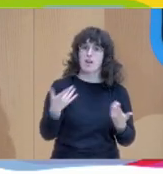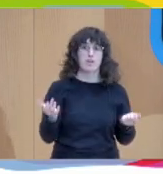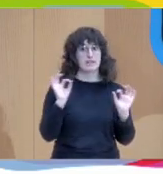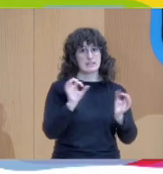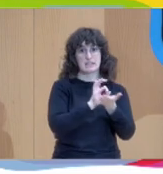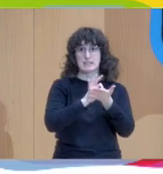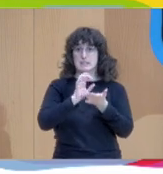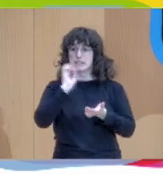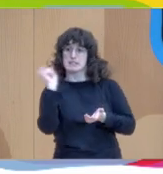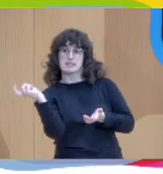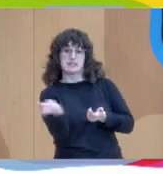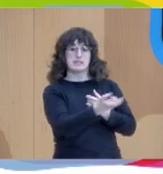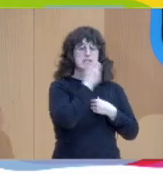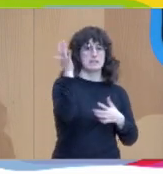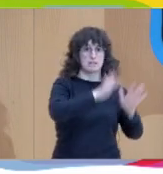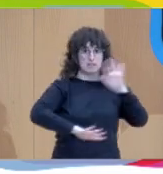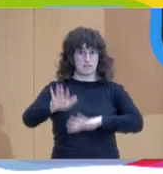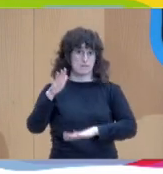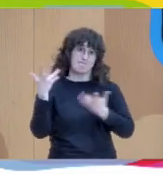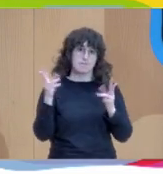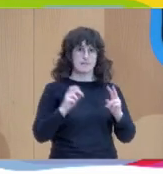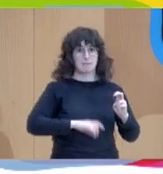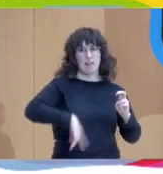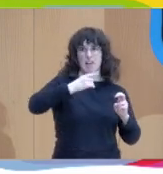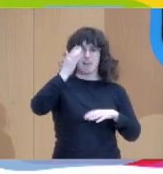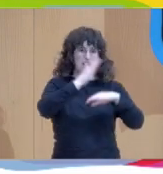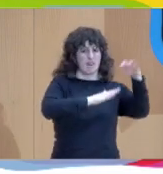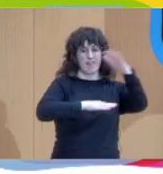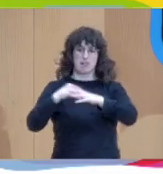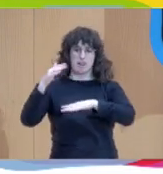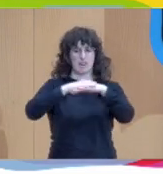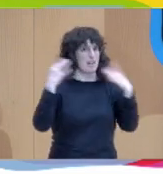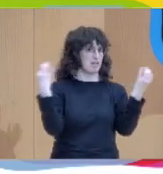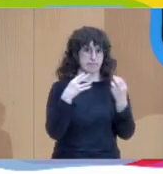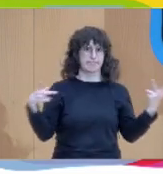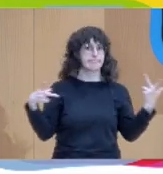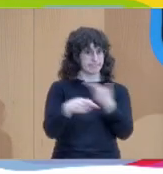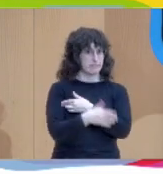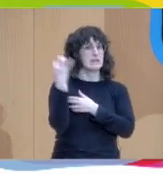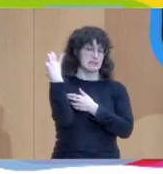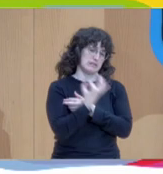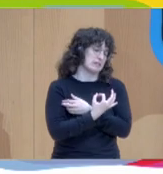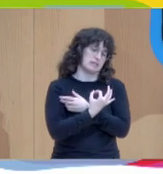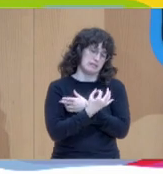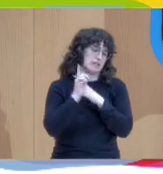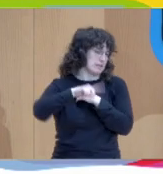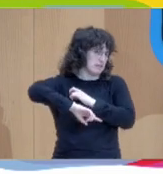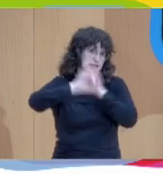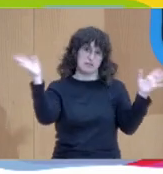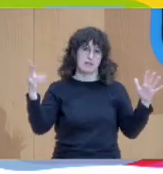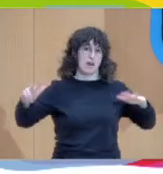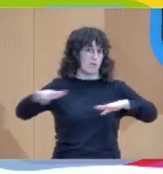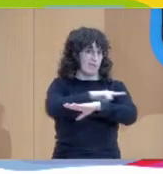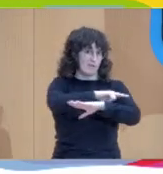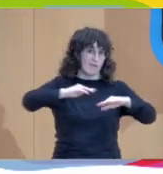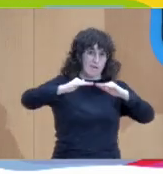se requiere evitar duplicidades, por supuesto, horizontalidad y continuar con el